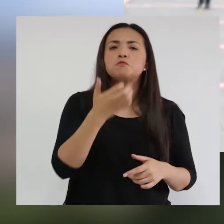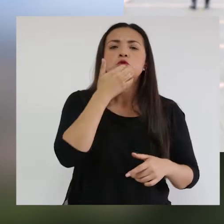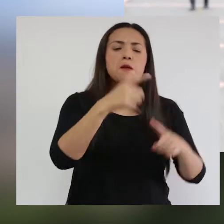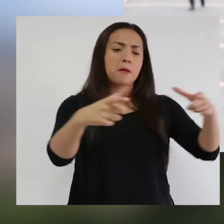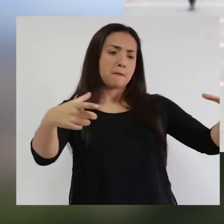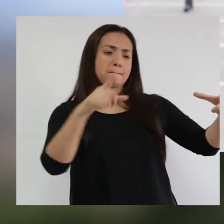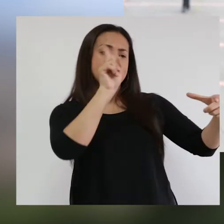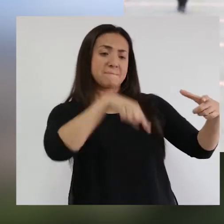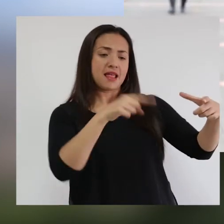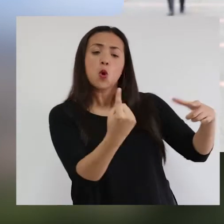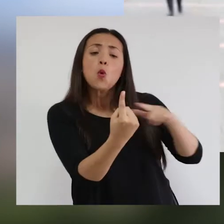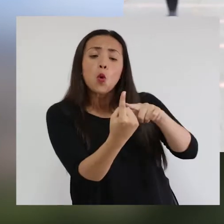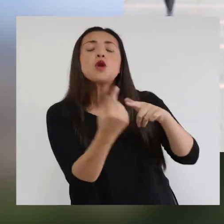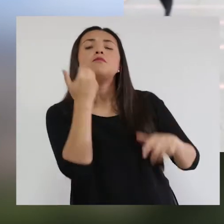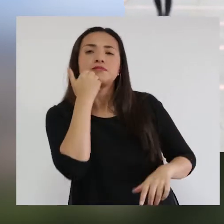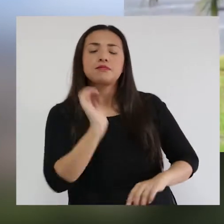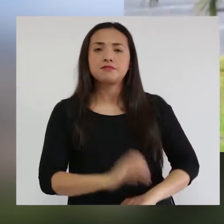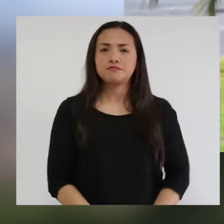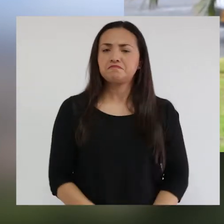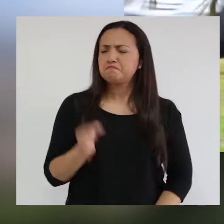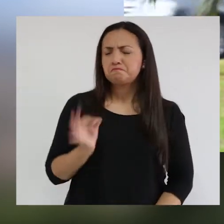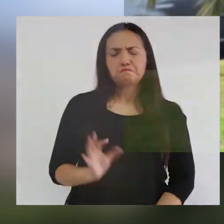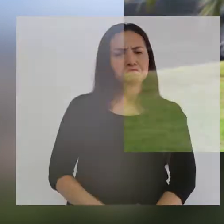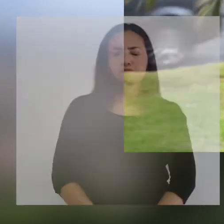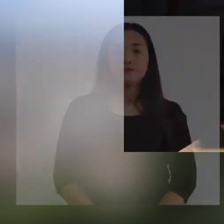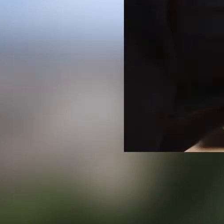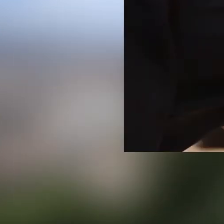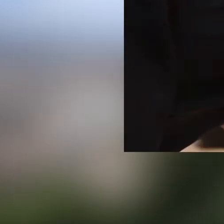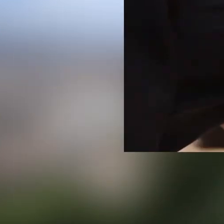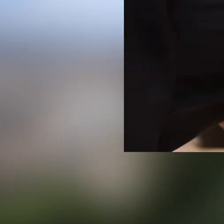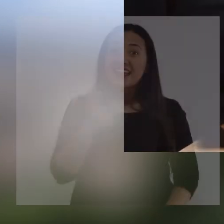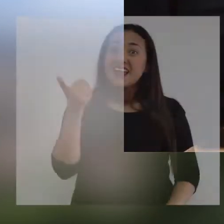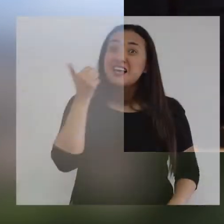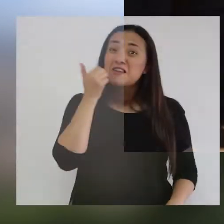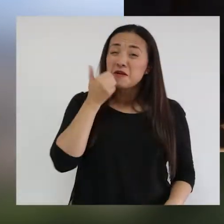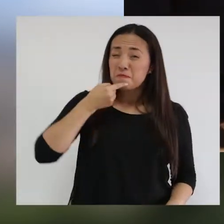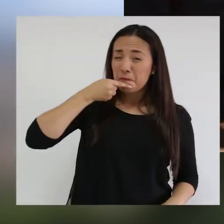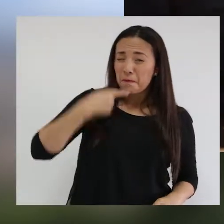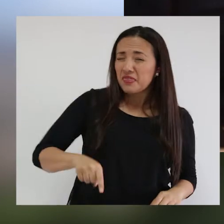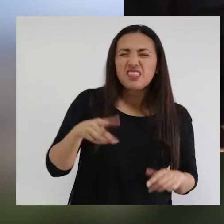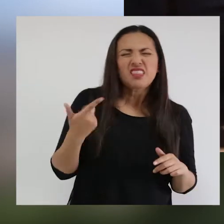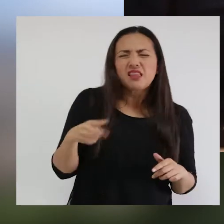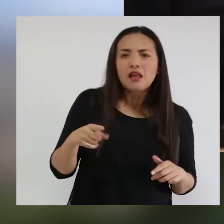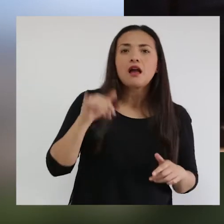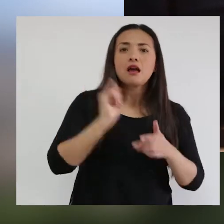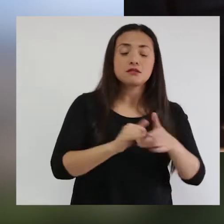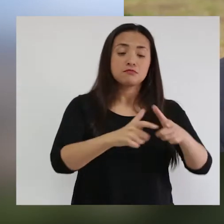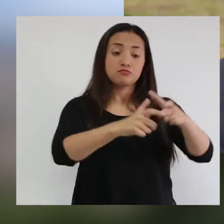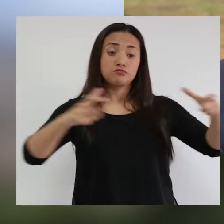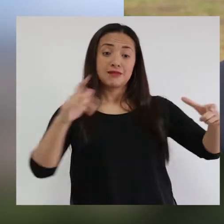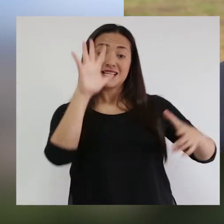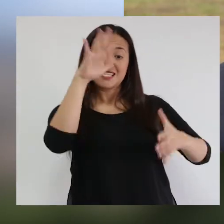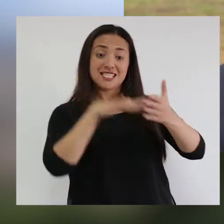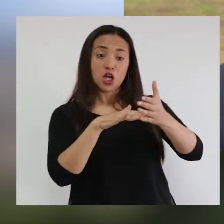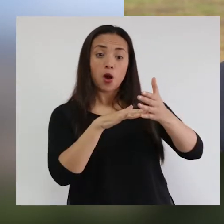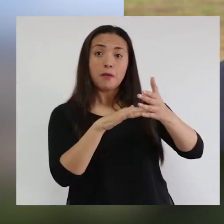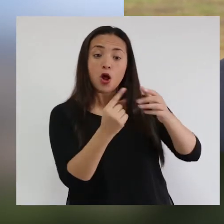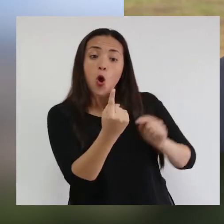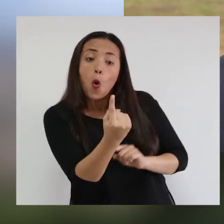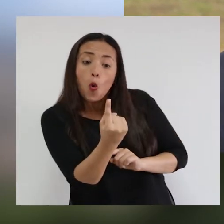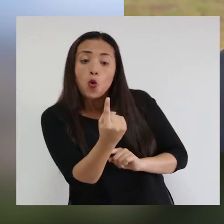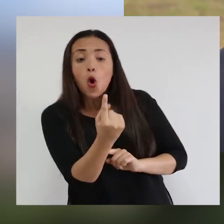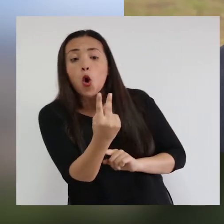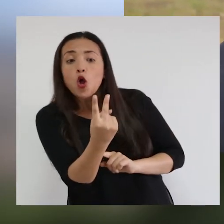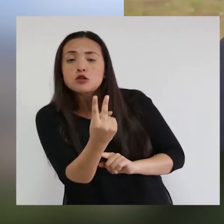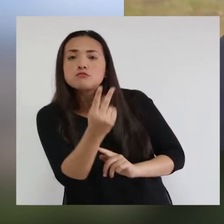que la tiene una persona, digamos, una entre mil. La verdad no. Son aquellas enfermedades que se presentan en uno